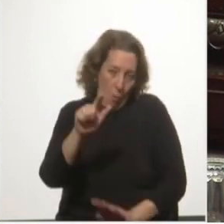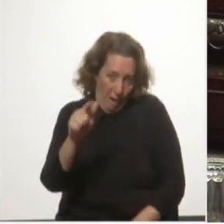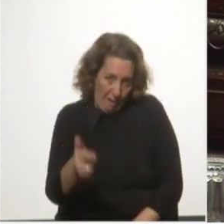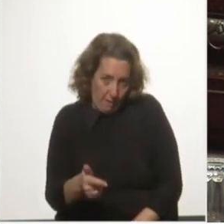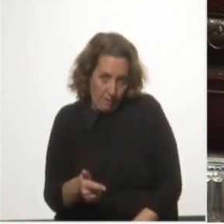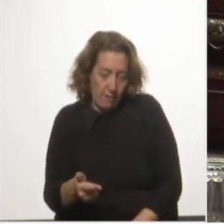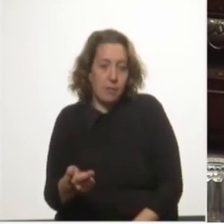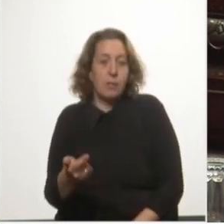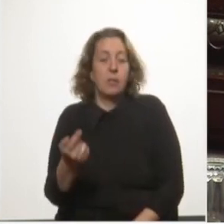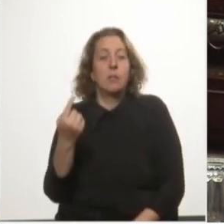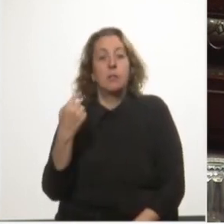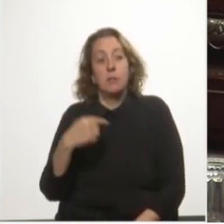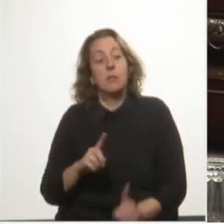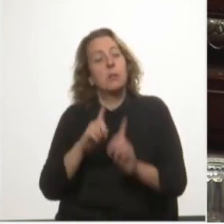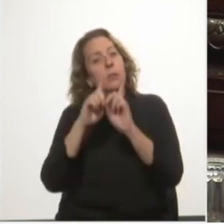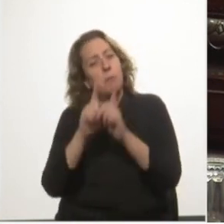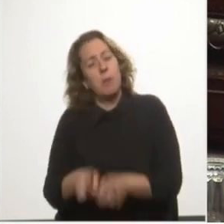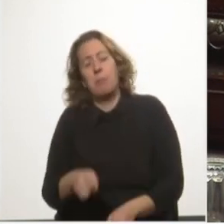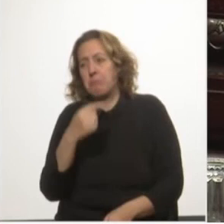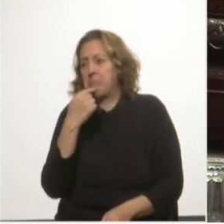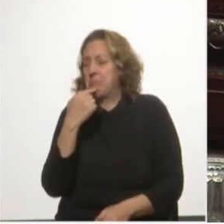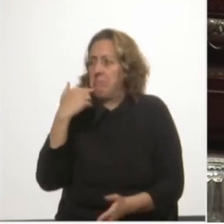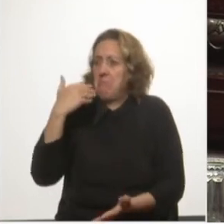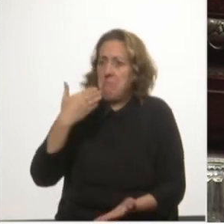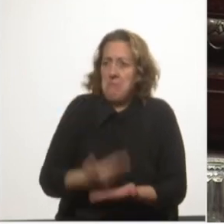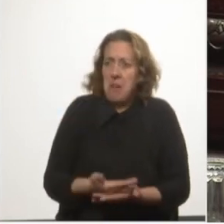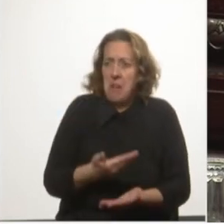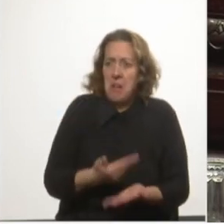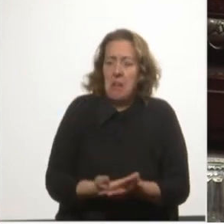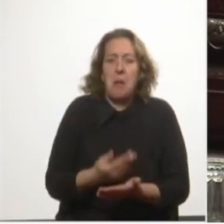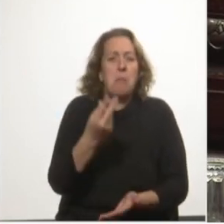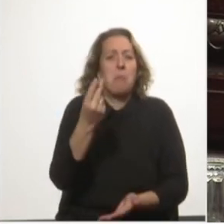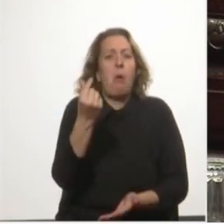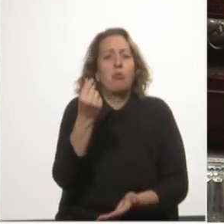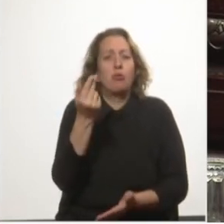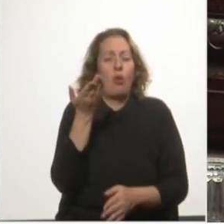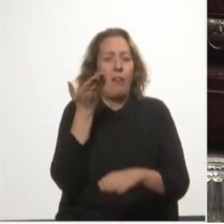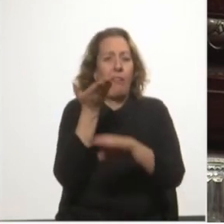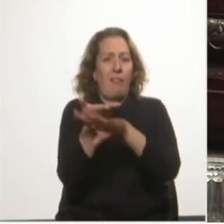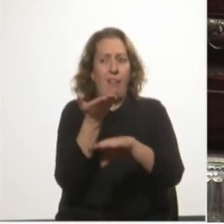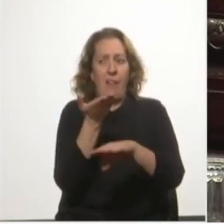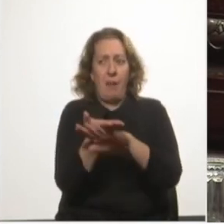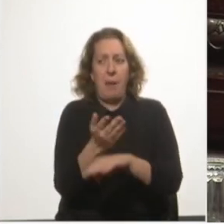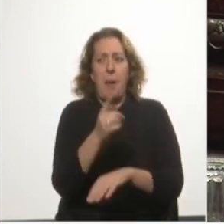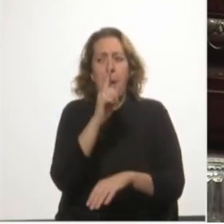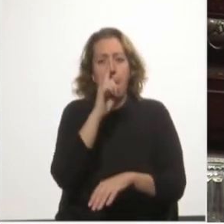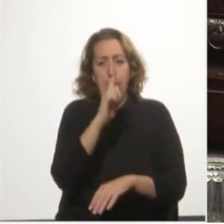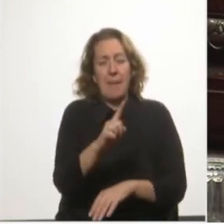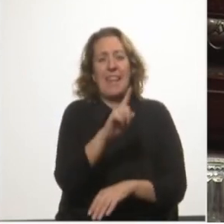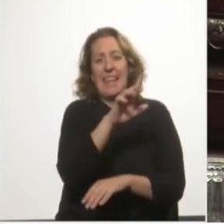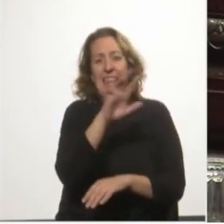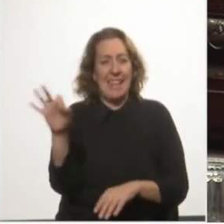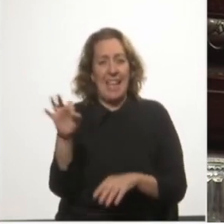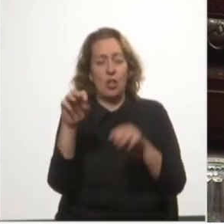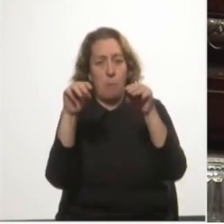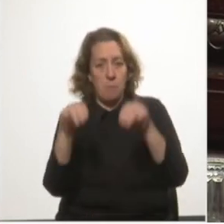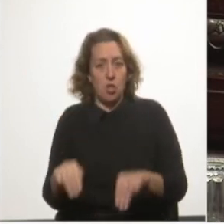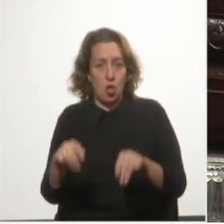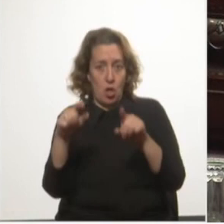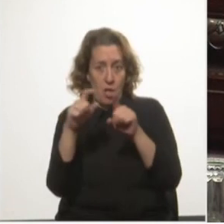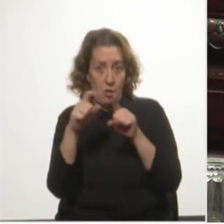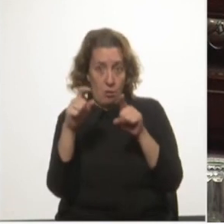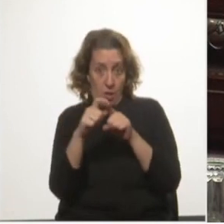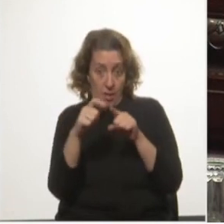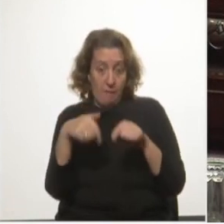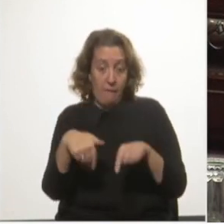también por lo disparatado del monto reclamado. La cifra de 1.500 millones de dólares que se anunció como eventual